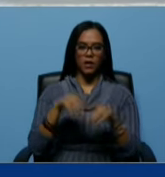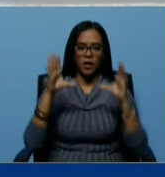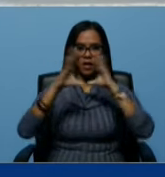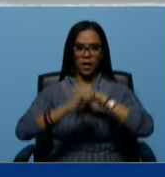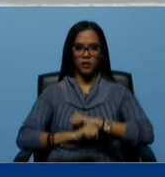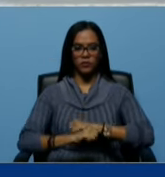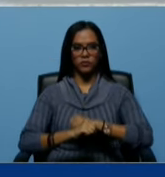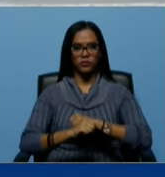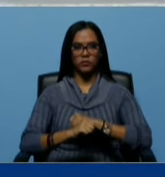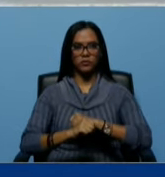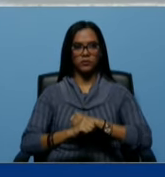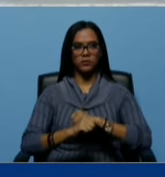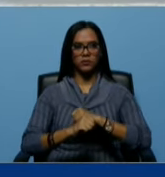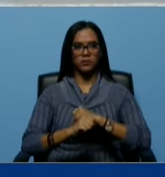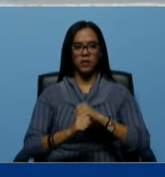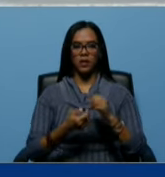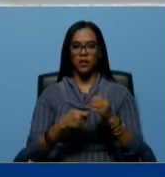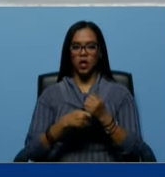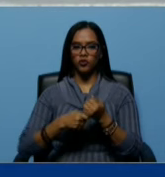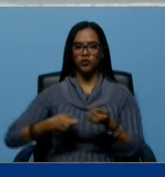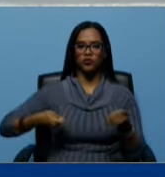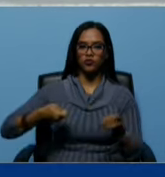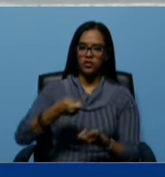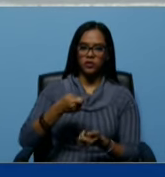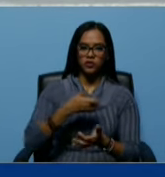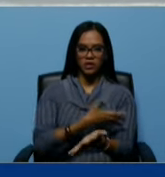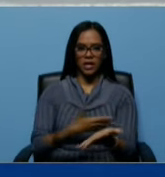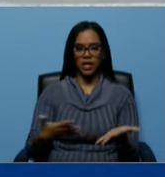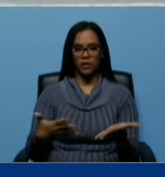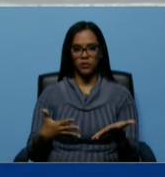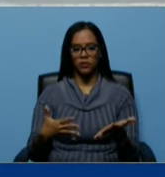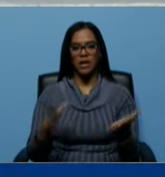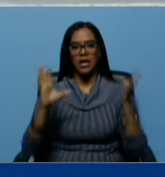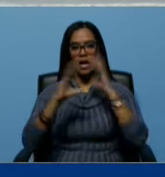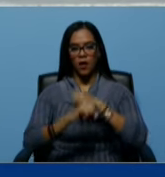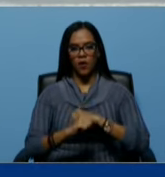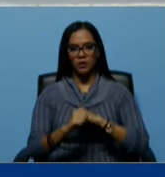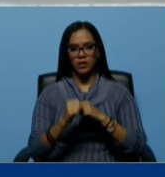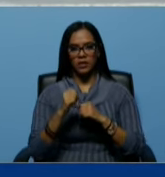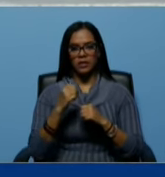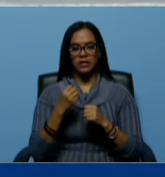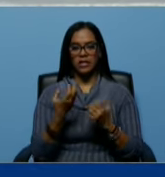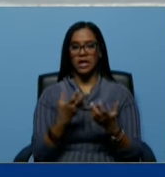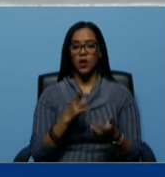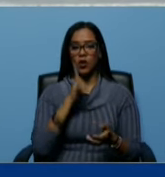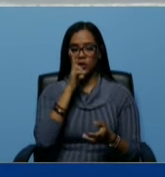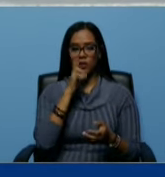de los cuchillos sangriento en la noche del terror fascista el lunes 29 de julio